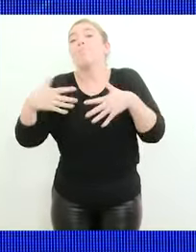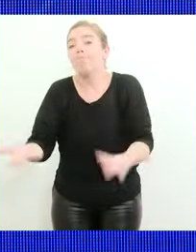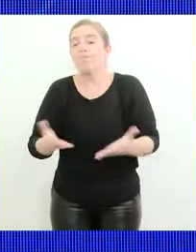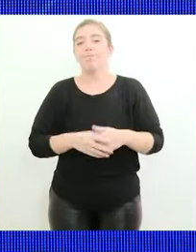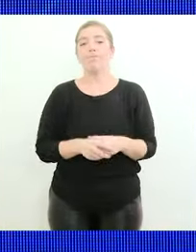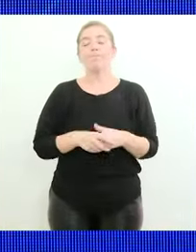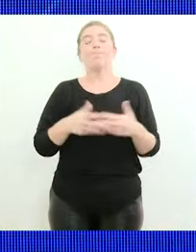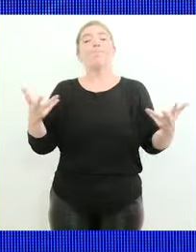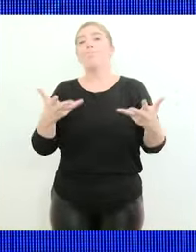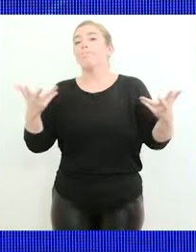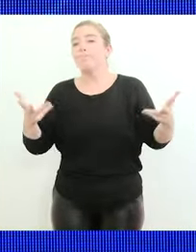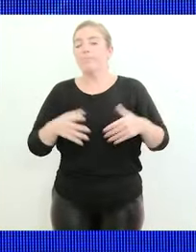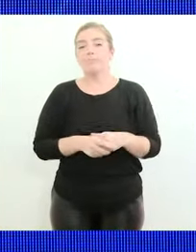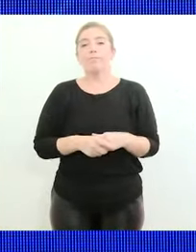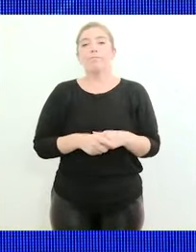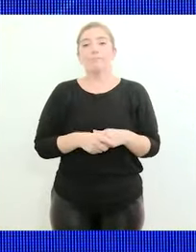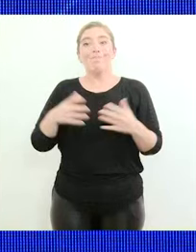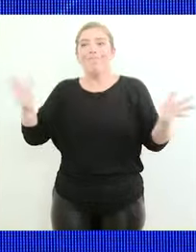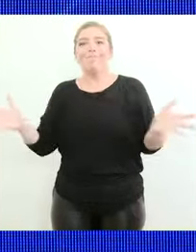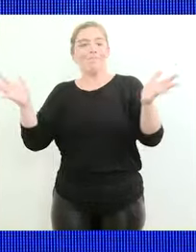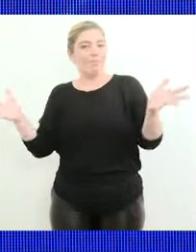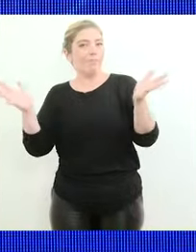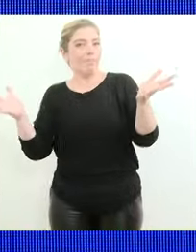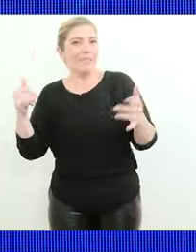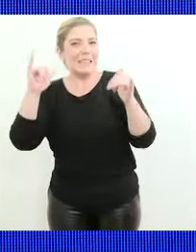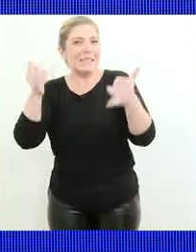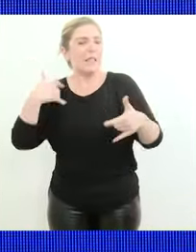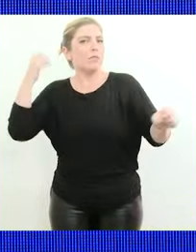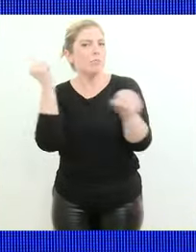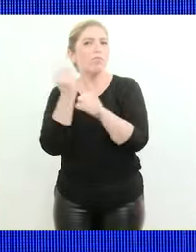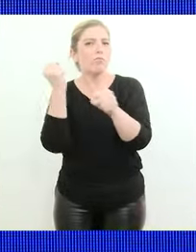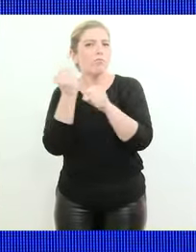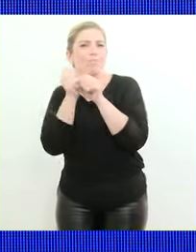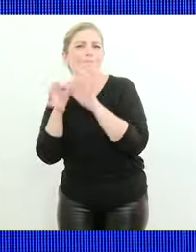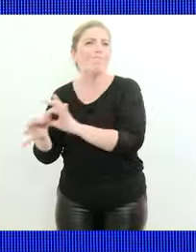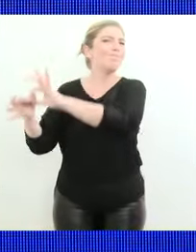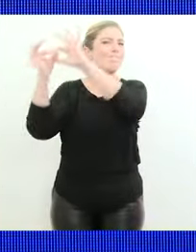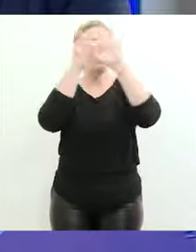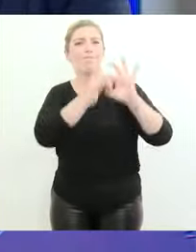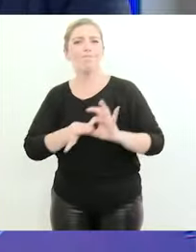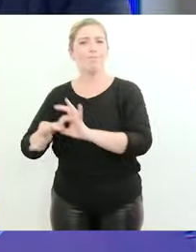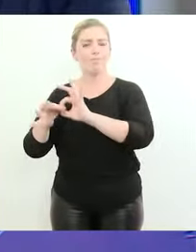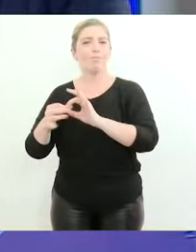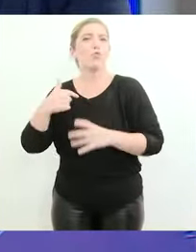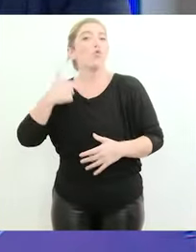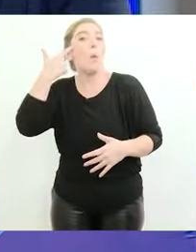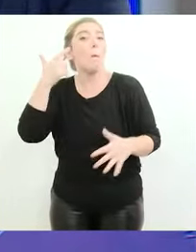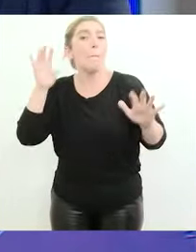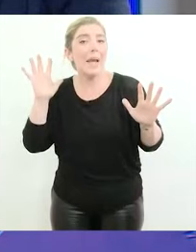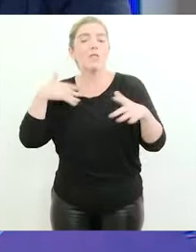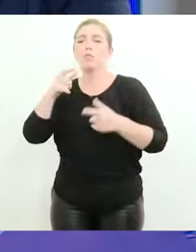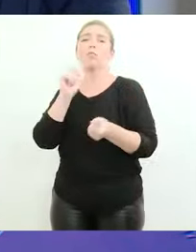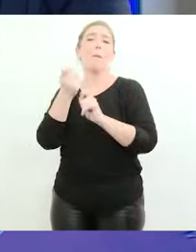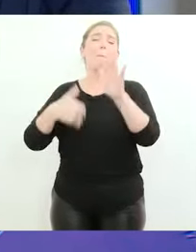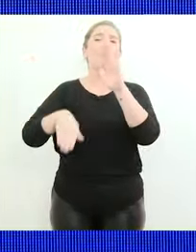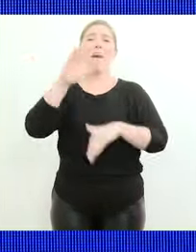impulse a trabajar en unidad. Yo creo que el